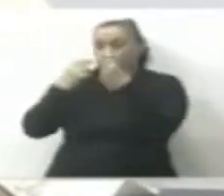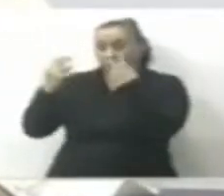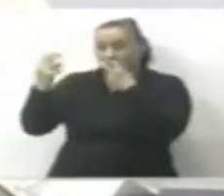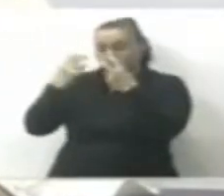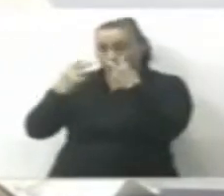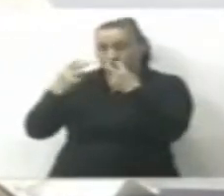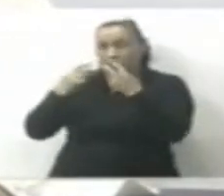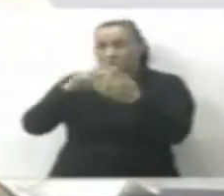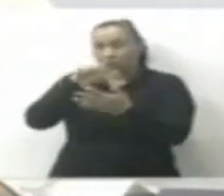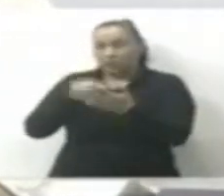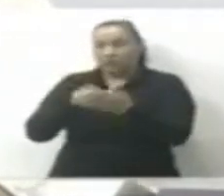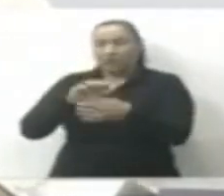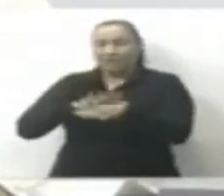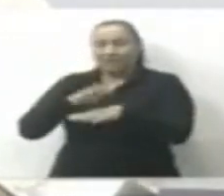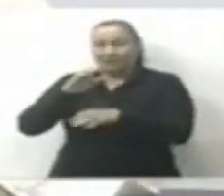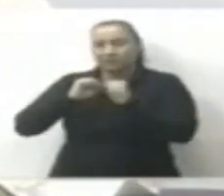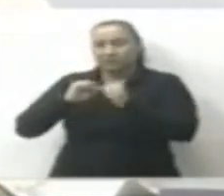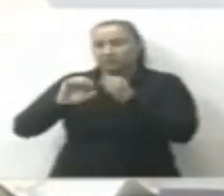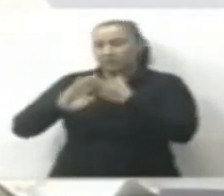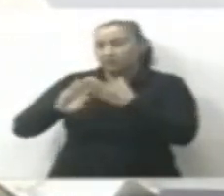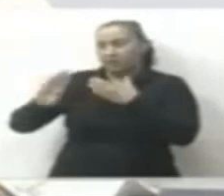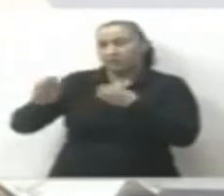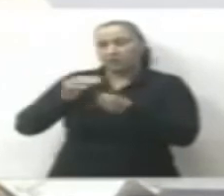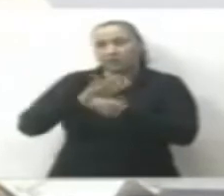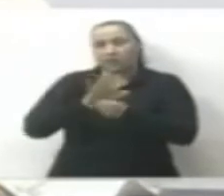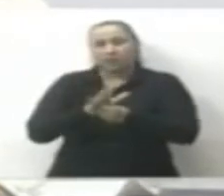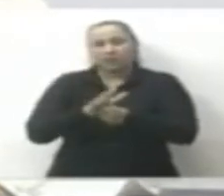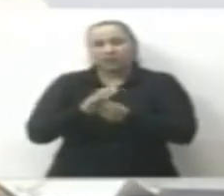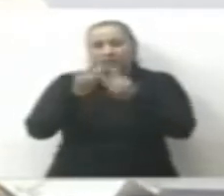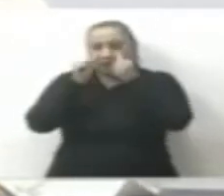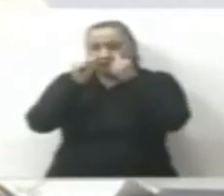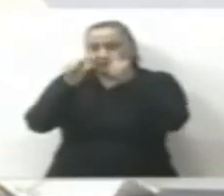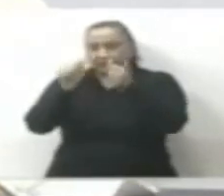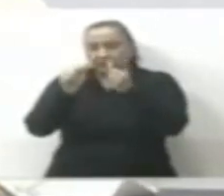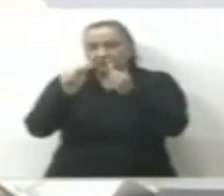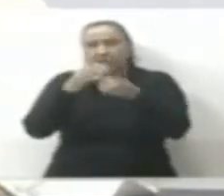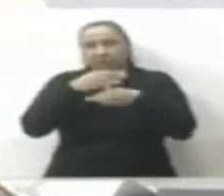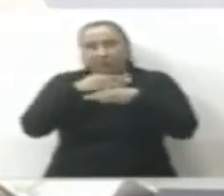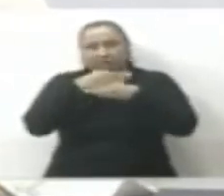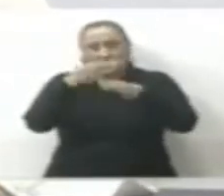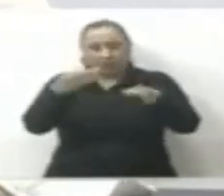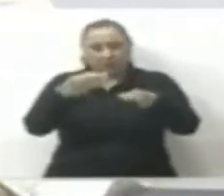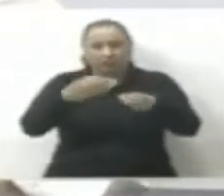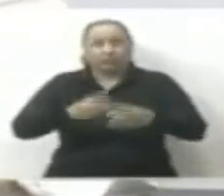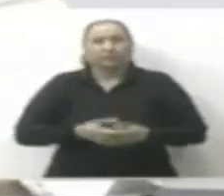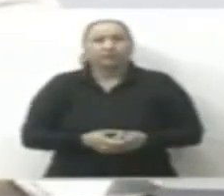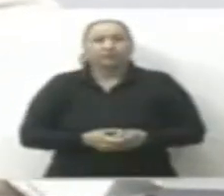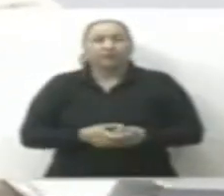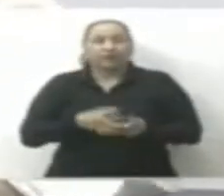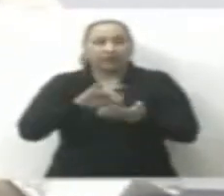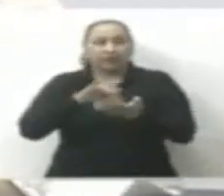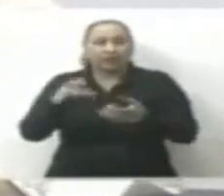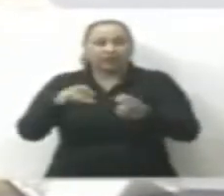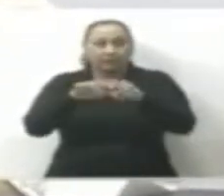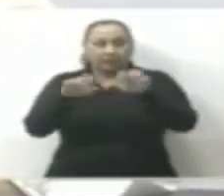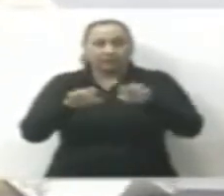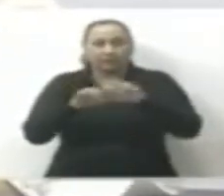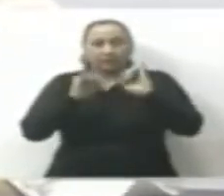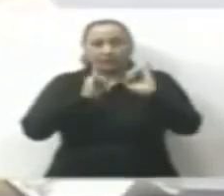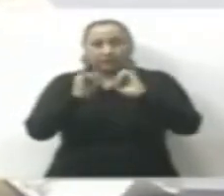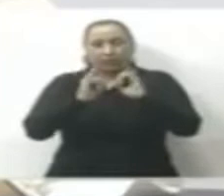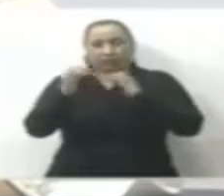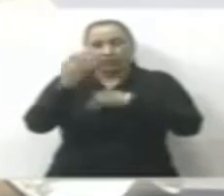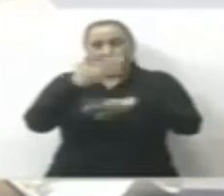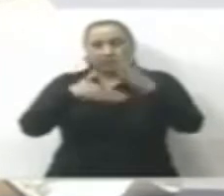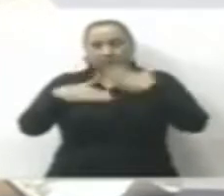contagio, están atentos a la información que aquí les presentamos. Gracias al equipo intérprete de la lengua de